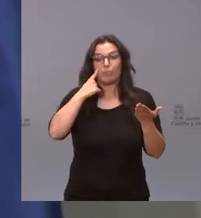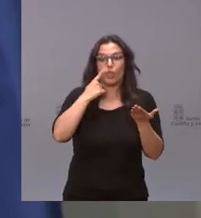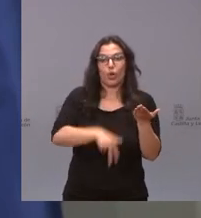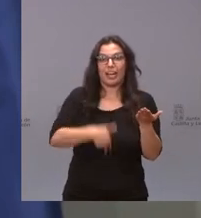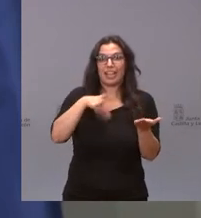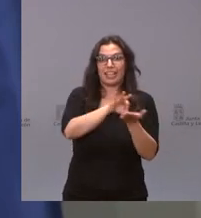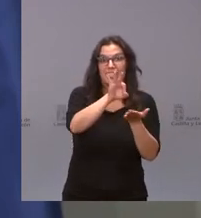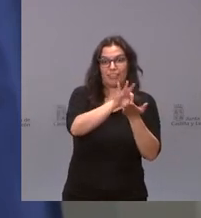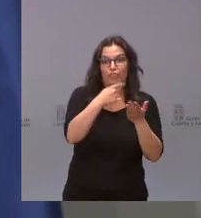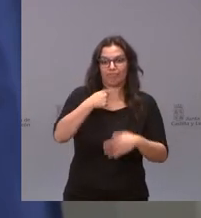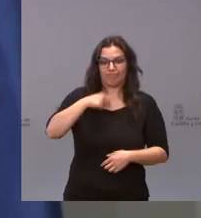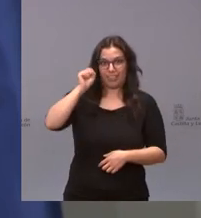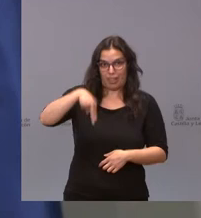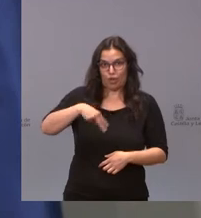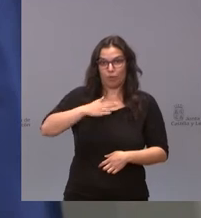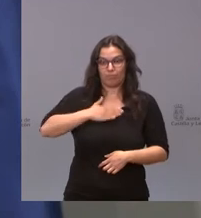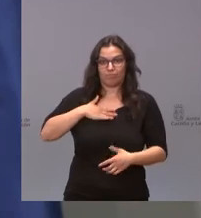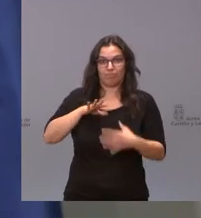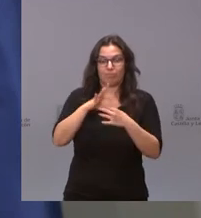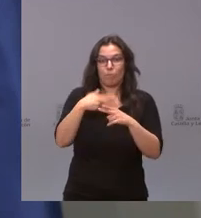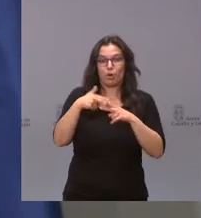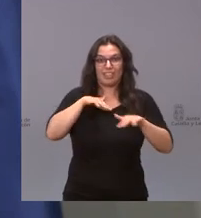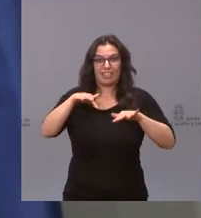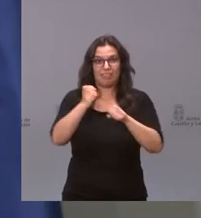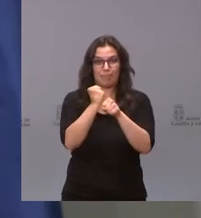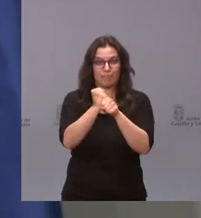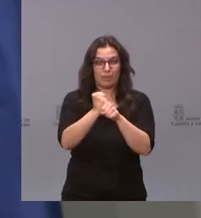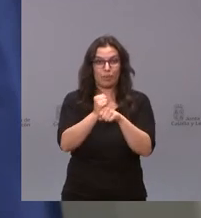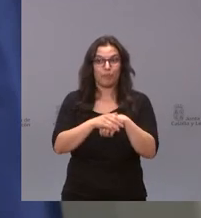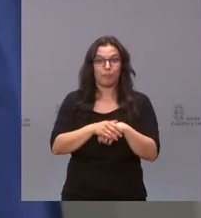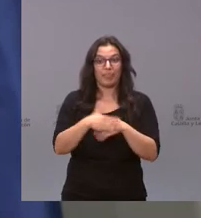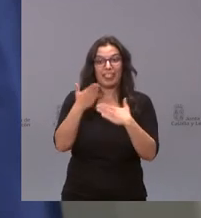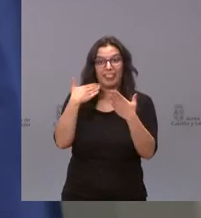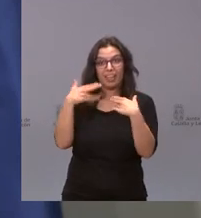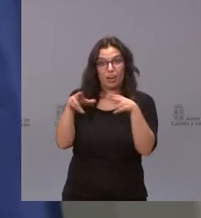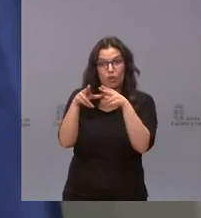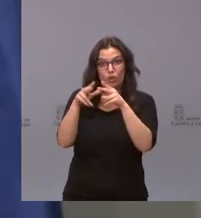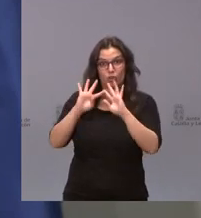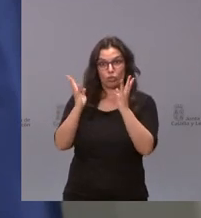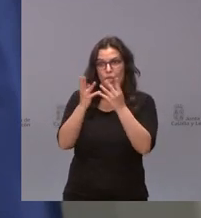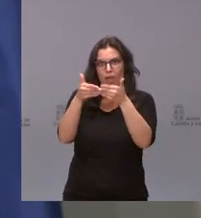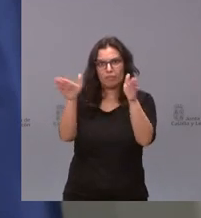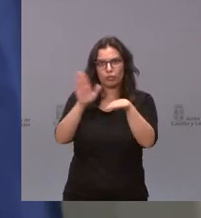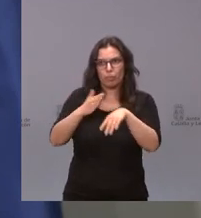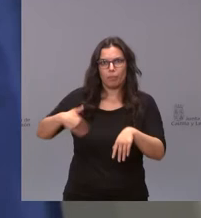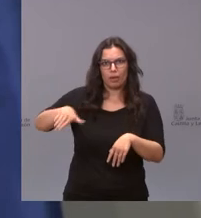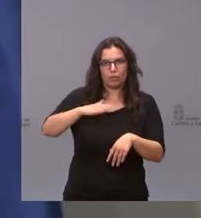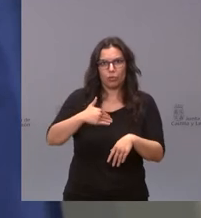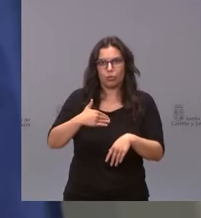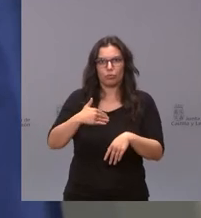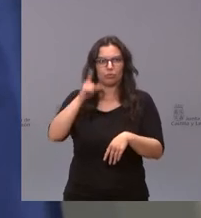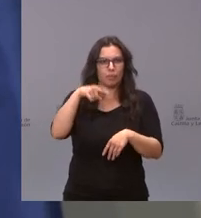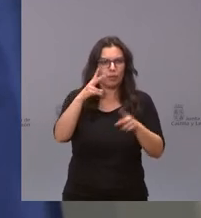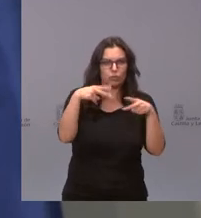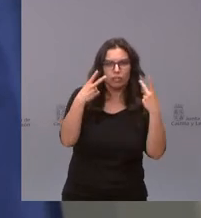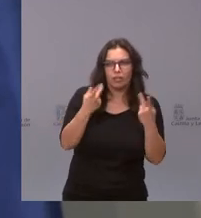sobre nuestras políticas activas de empleo y el diálogo se va a abrir a todo el mundo como se ha abierto a la hostelería